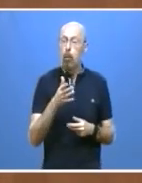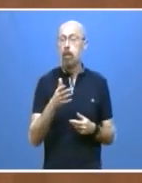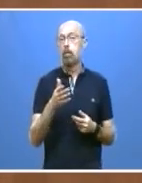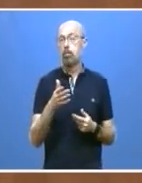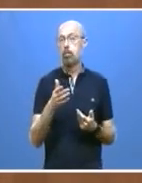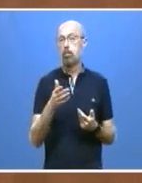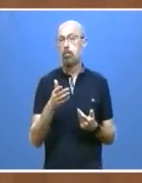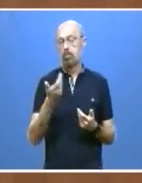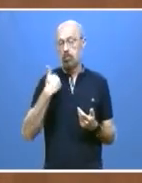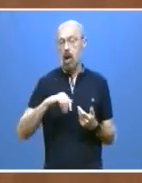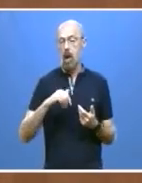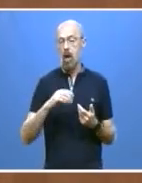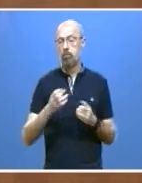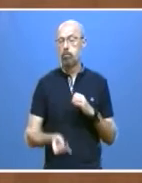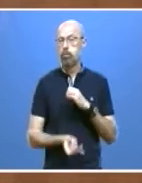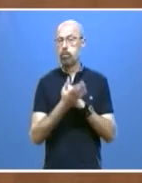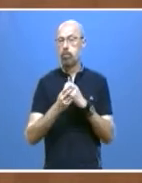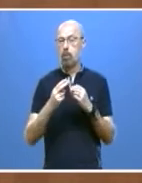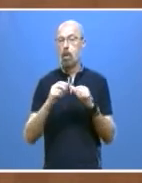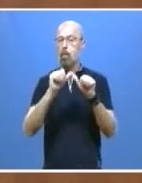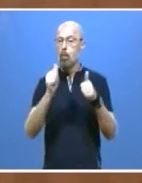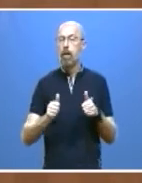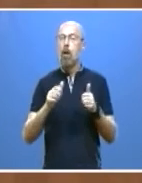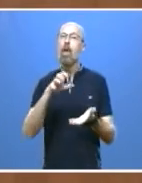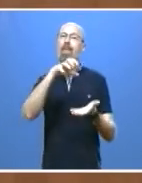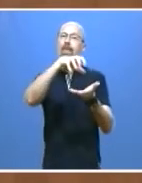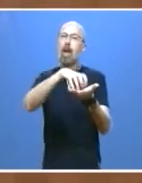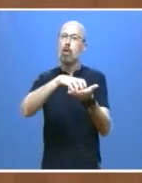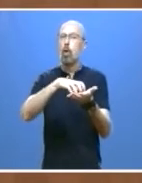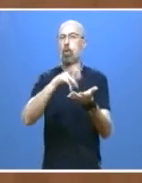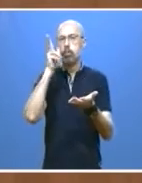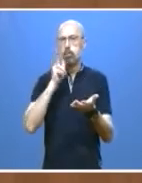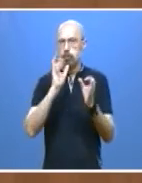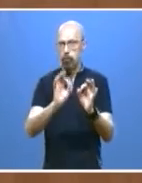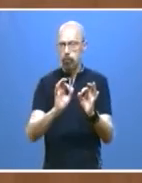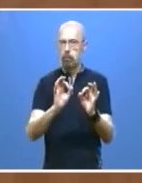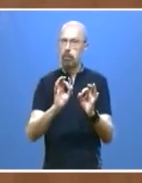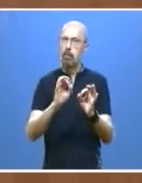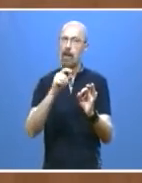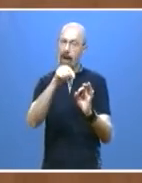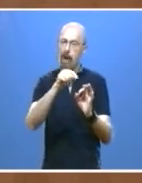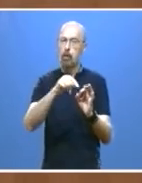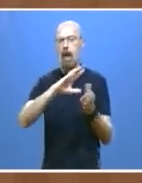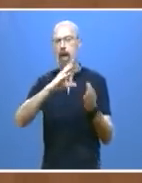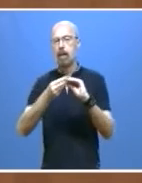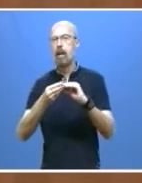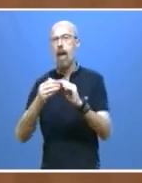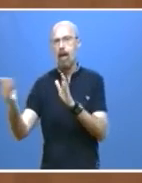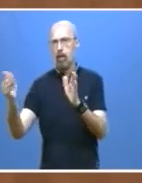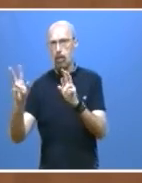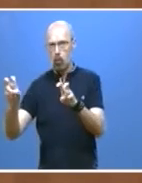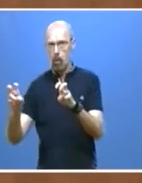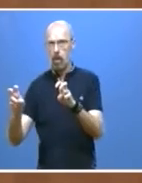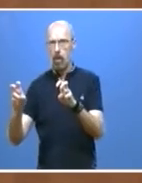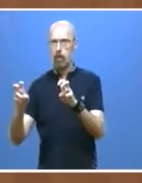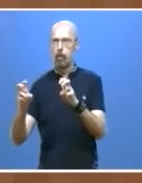lanzado el modelo de centros de excelencia, vamos a adaptarla a las necesidades de esta nueva etapa con un plan general